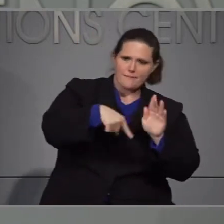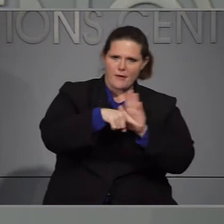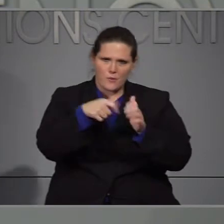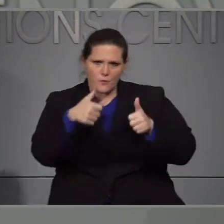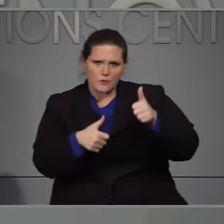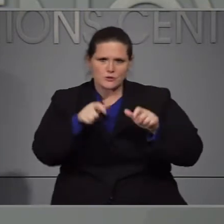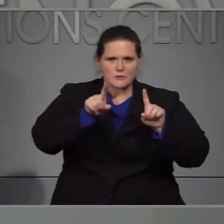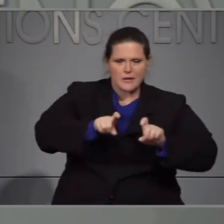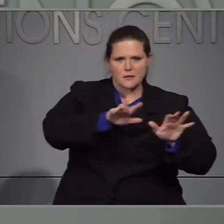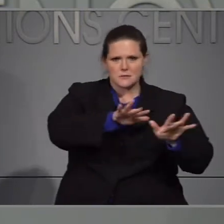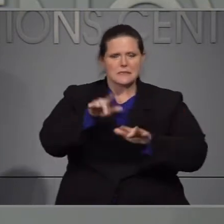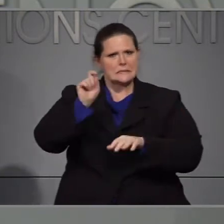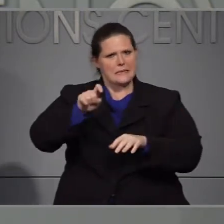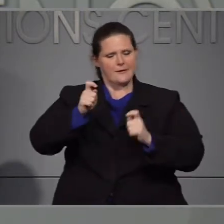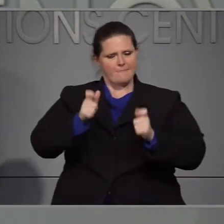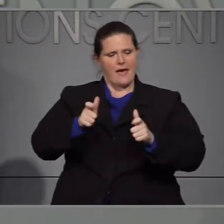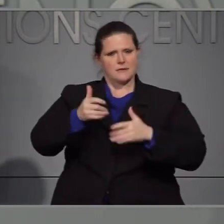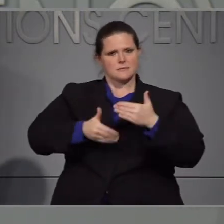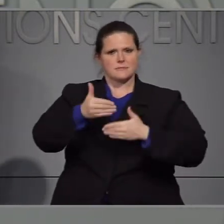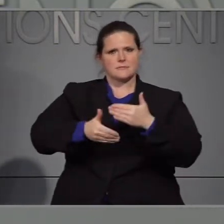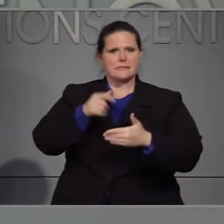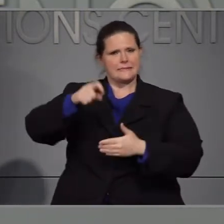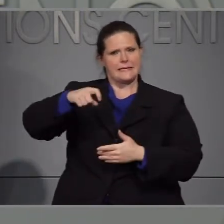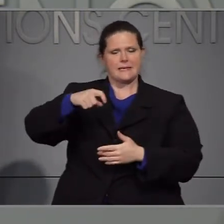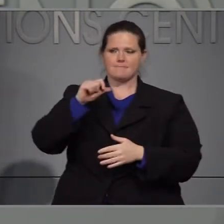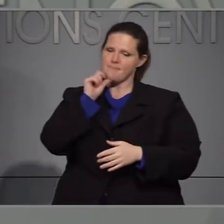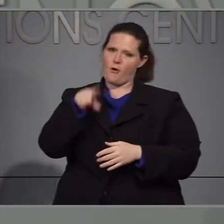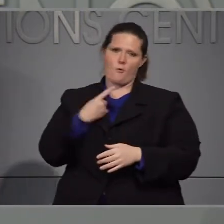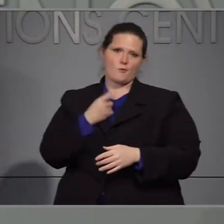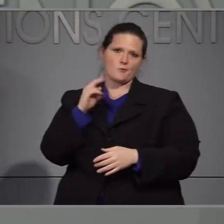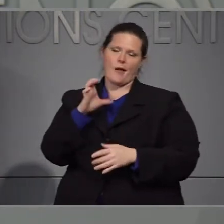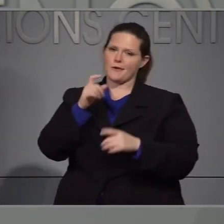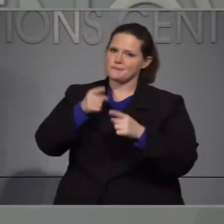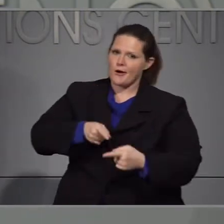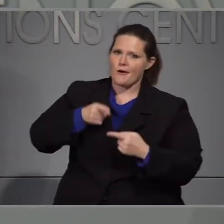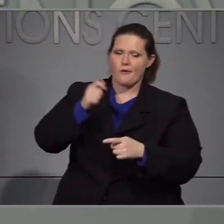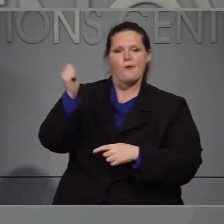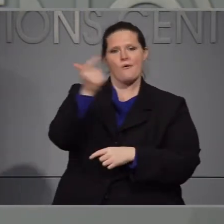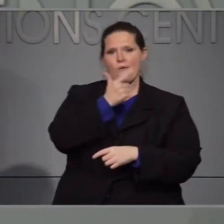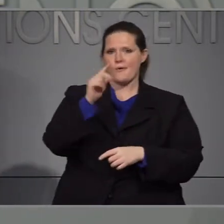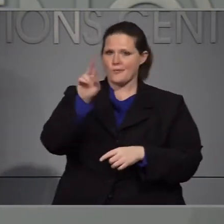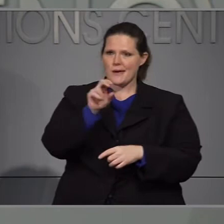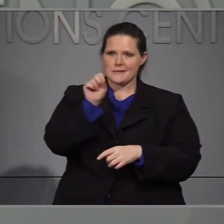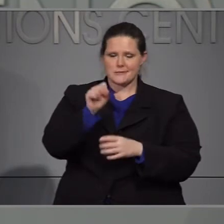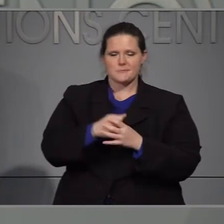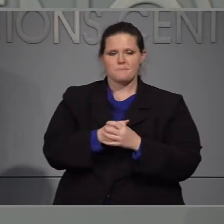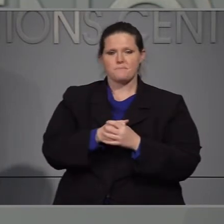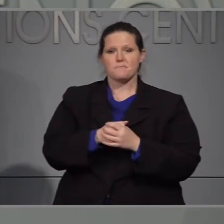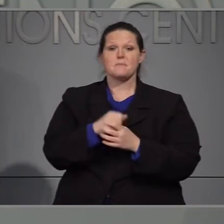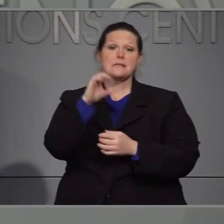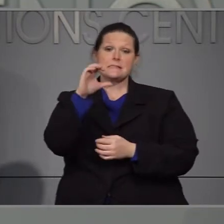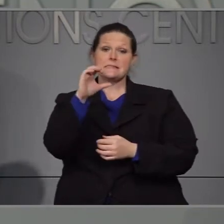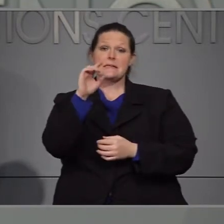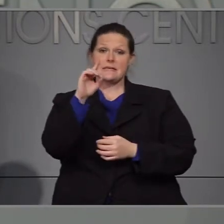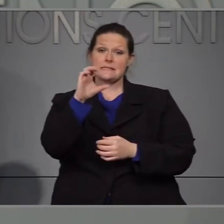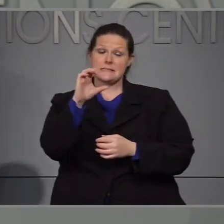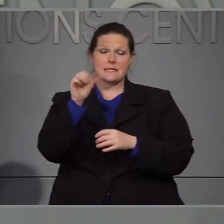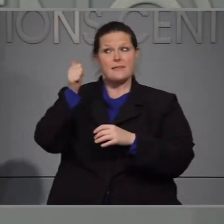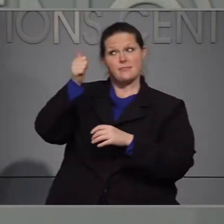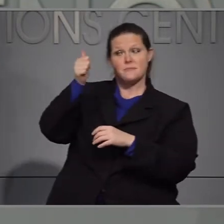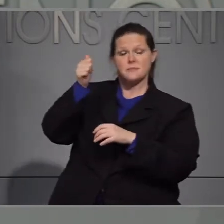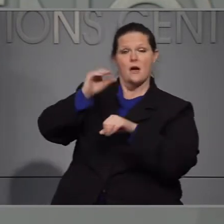también quisiera enfatizar las nuevas guías de la cdc acerca de las pruebas que pueden ayudar a aliviar algunos de los retrasos en las pruebas